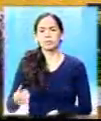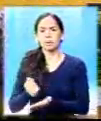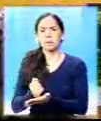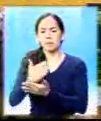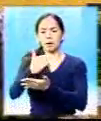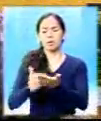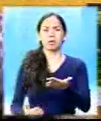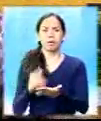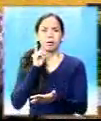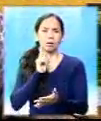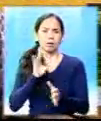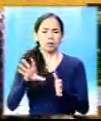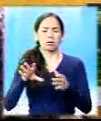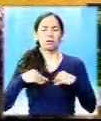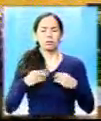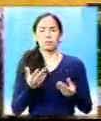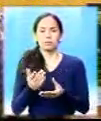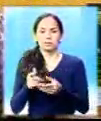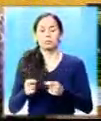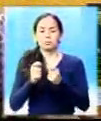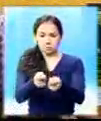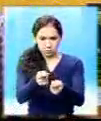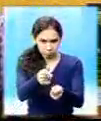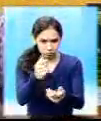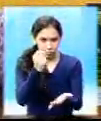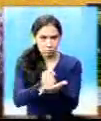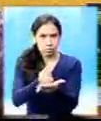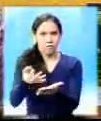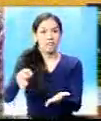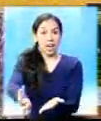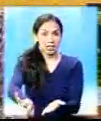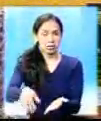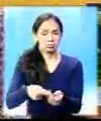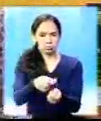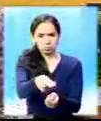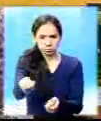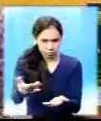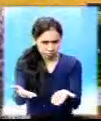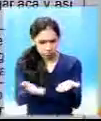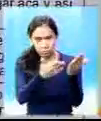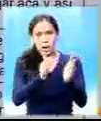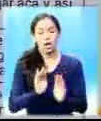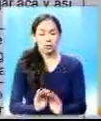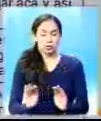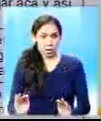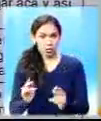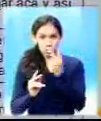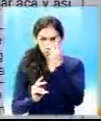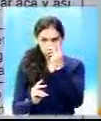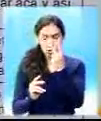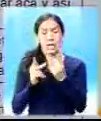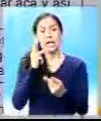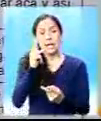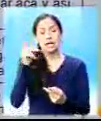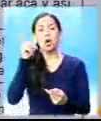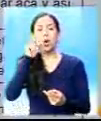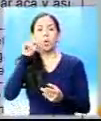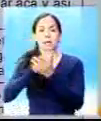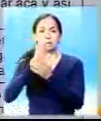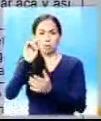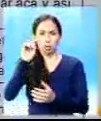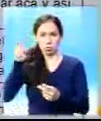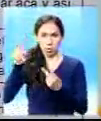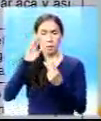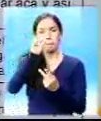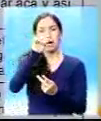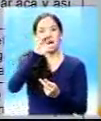a la entrega de los documentos al señor Roberto Barreda y a los niños. En los mensajes se lee que el DPI